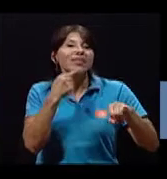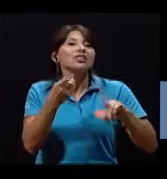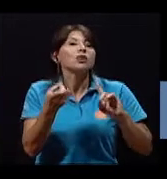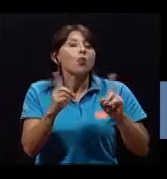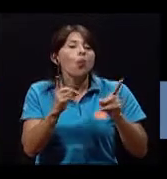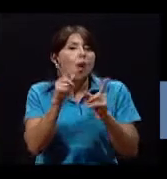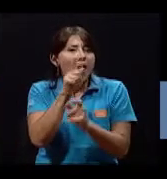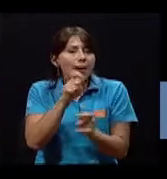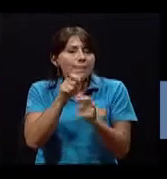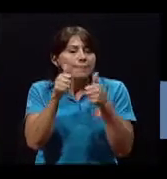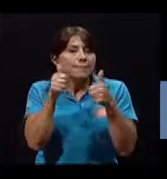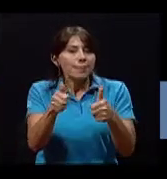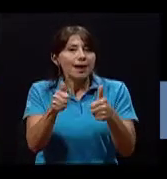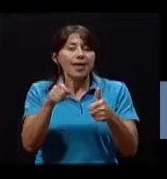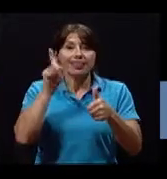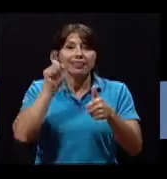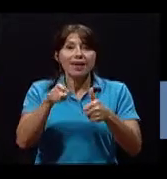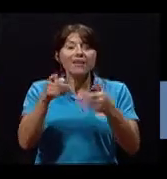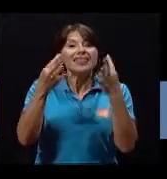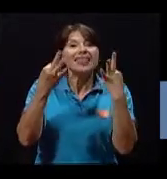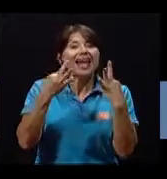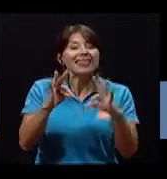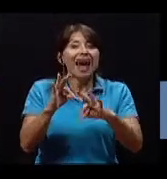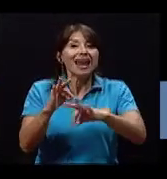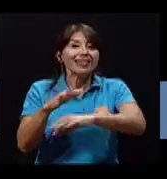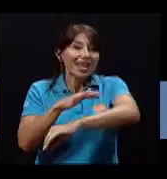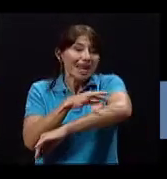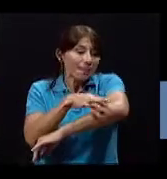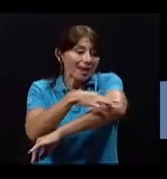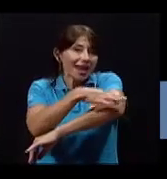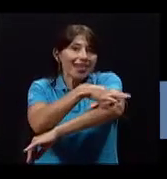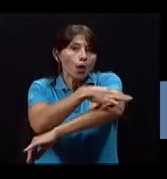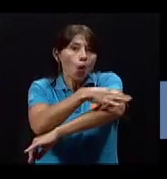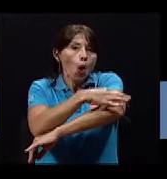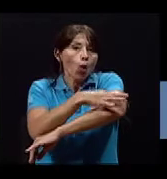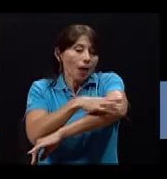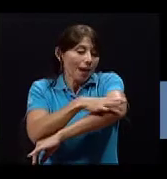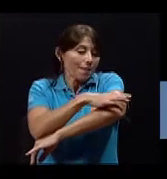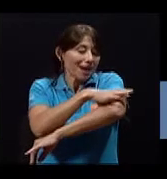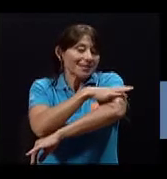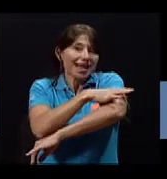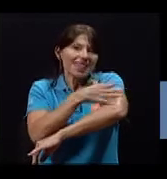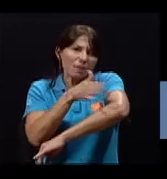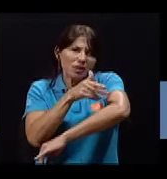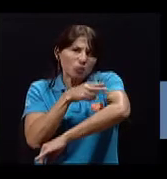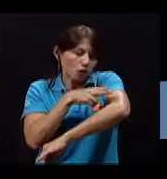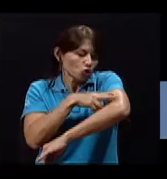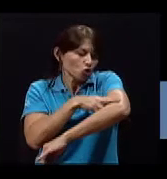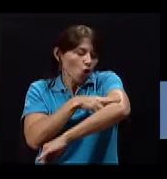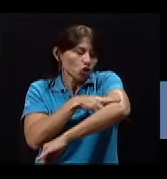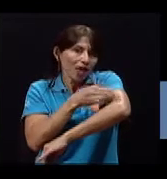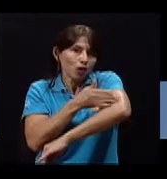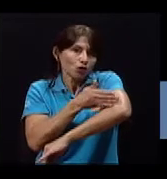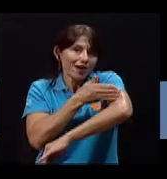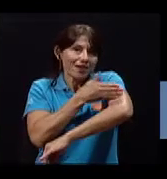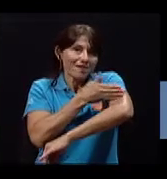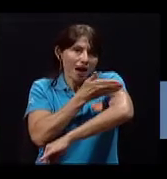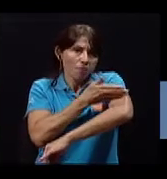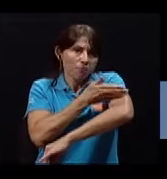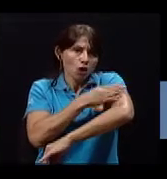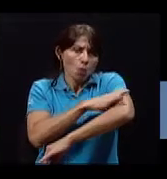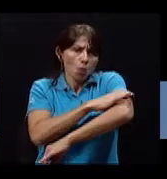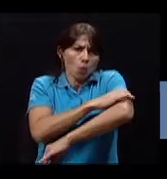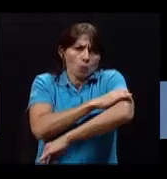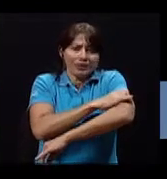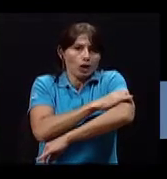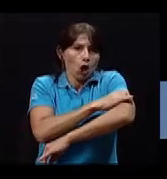brazalete quede dos centímetros por arriba del pliegue del codo, unos dos dedos arriba, que quede ni muy ajustado ni muy